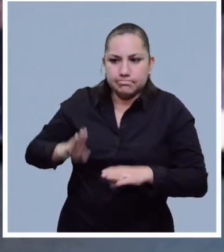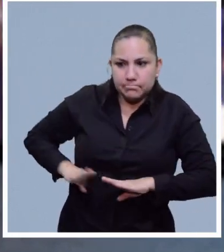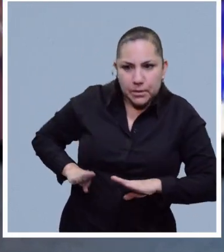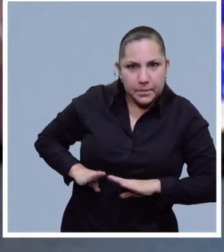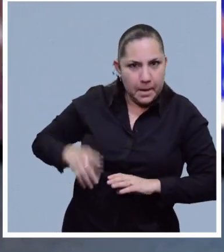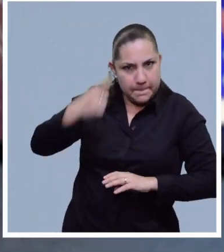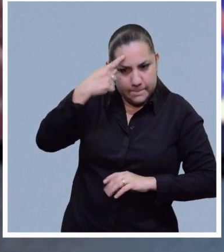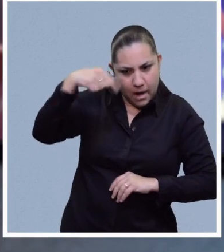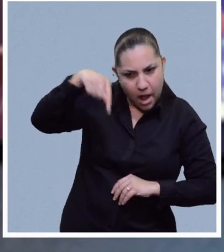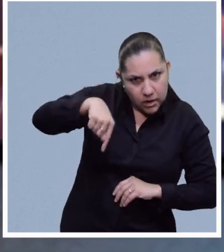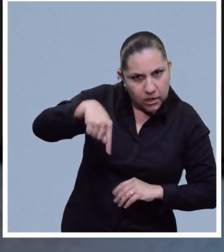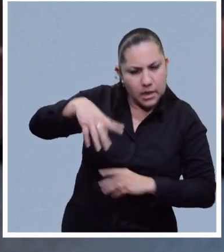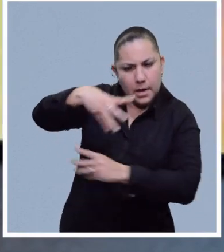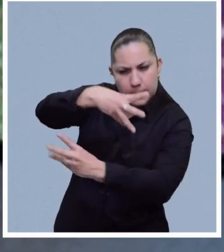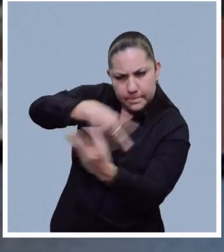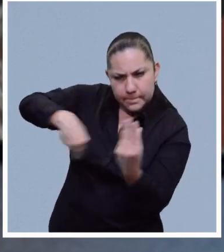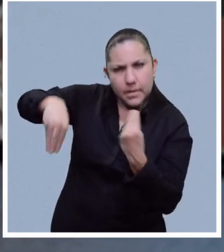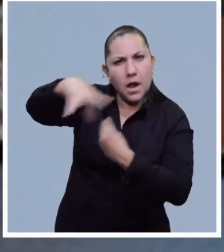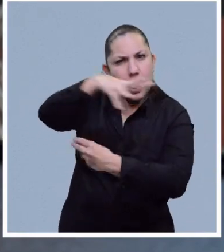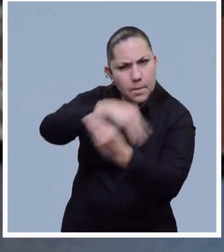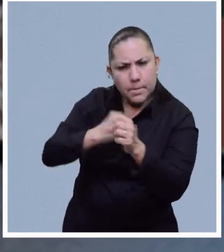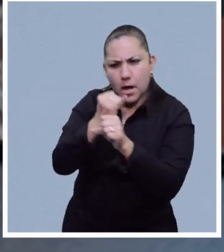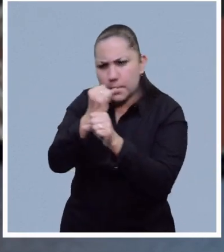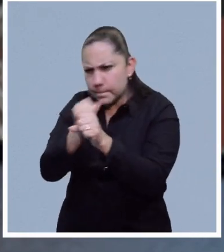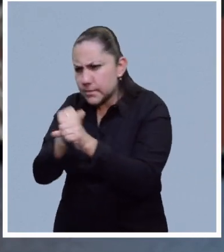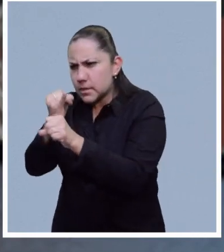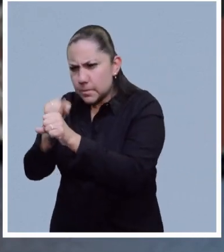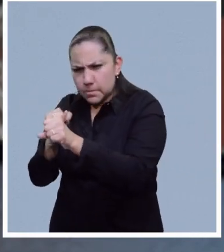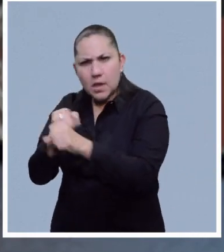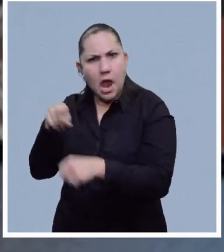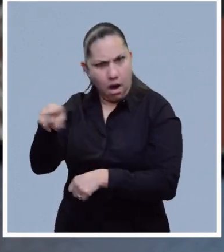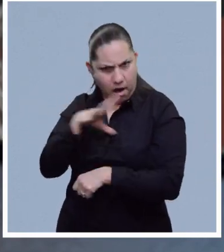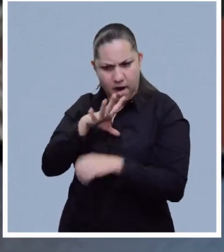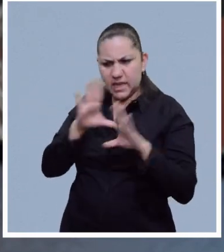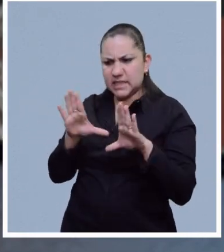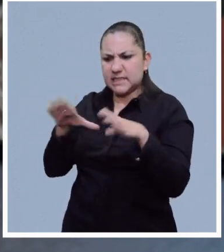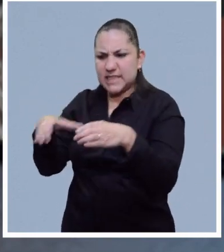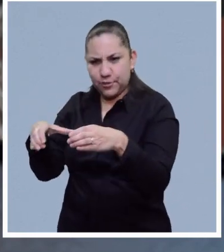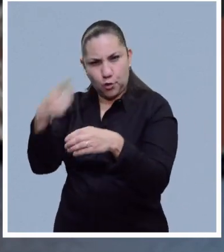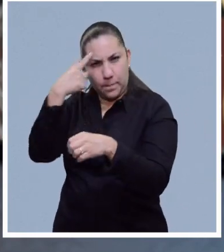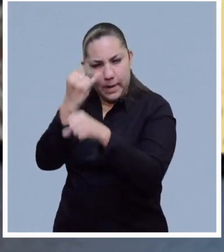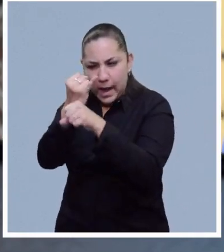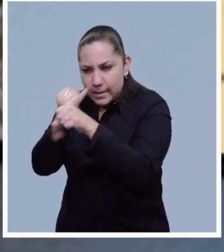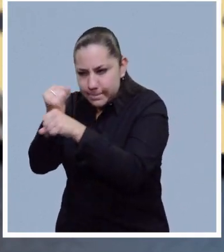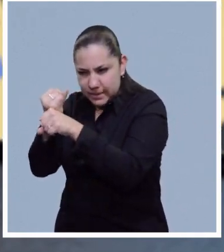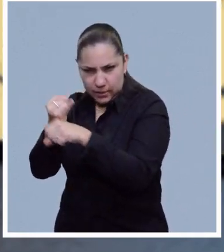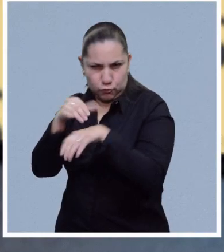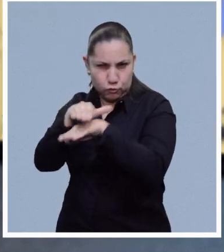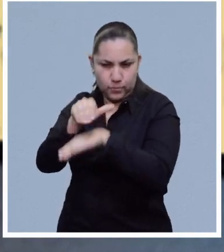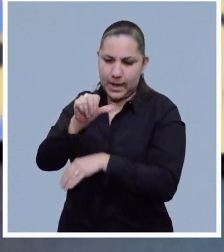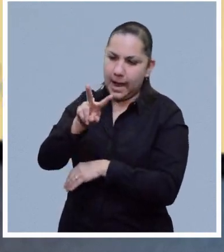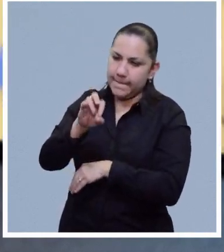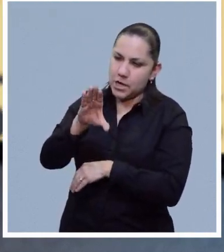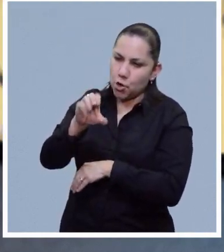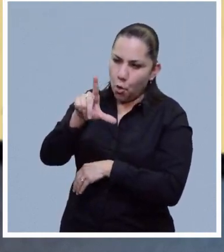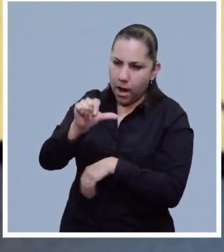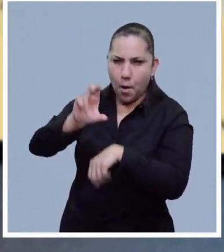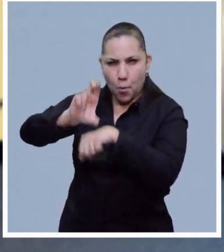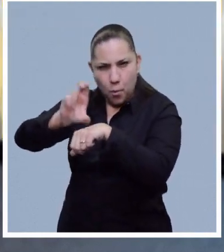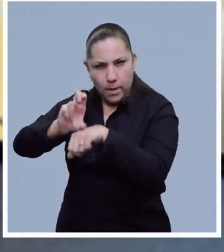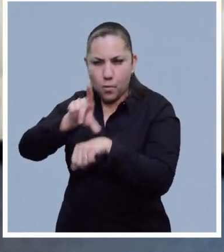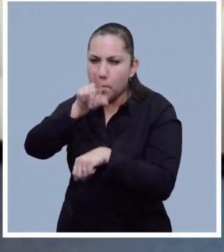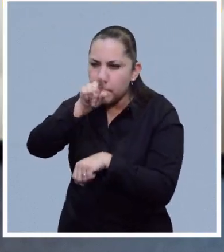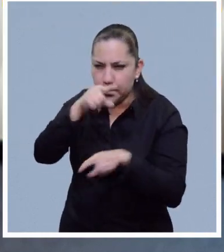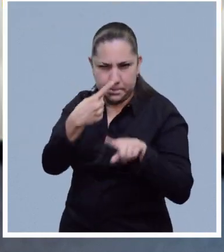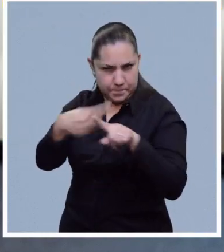huevos en la UNAM, en el Centro de Enseñanza, Investigación y Extensión de Producción Avícola. Cuéntanos de qué se trata este centro. Así es, Pau. Pues este